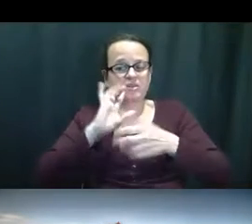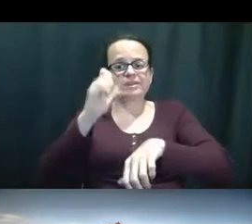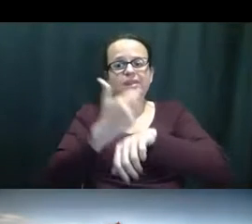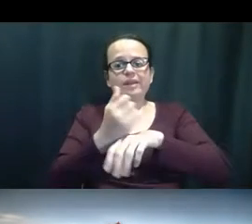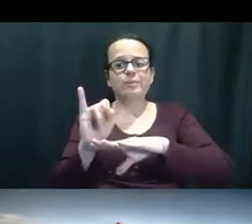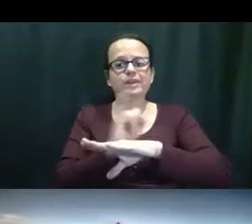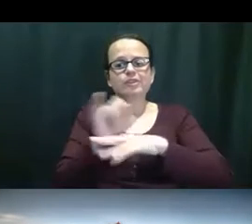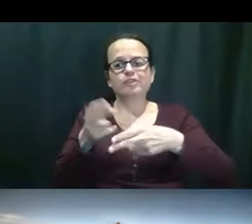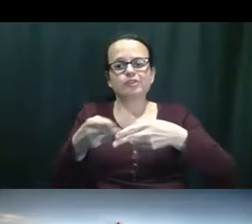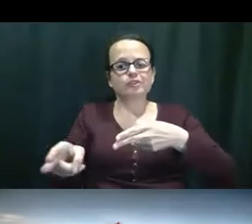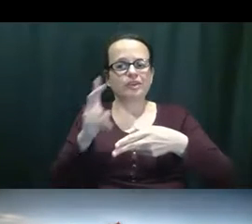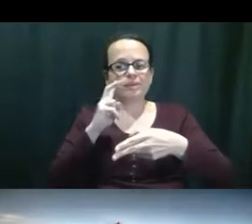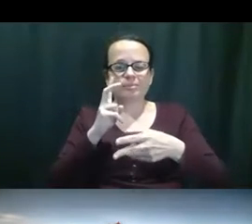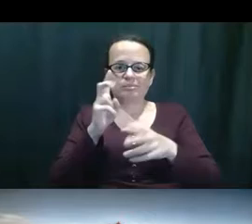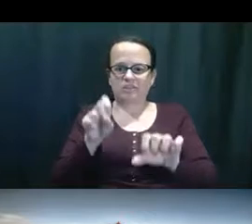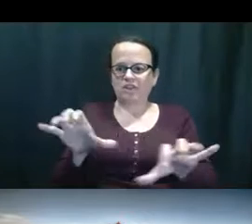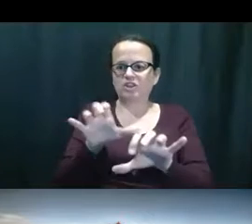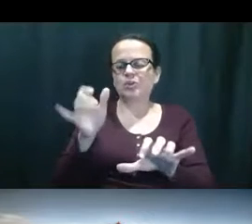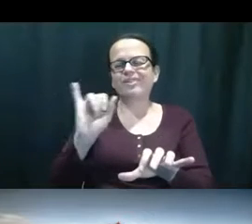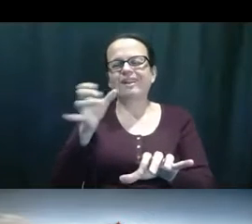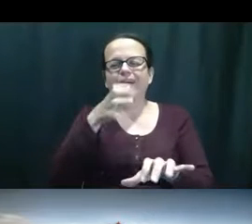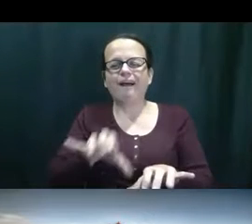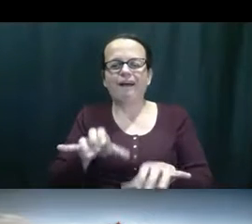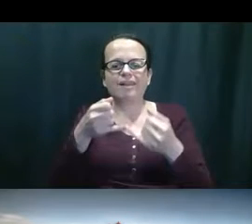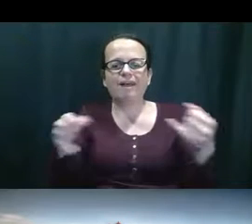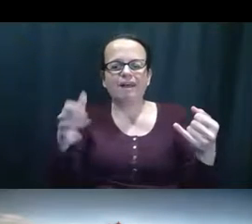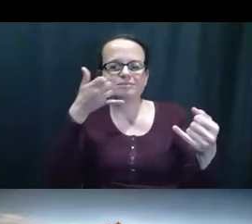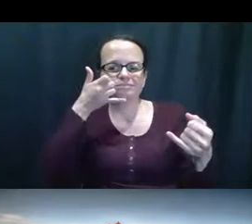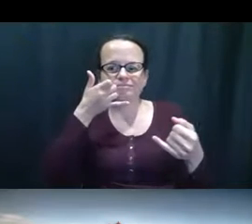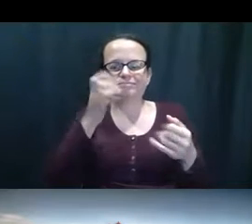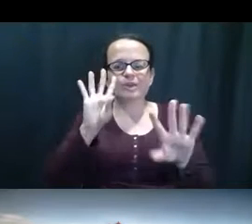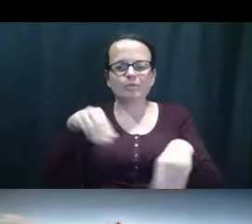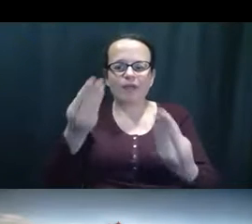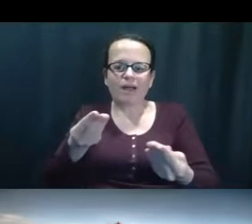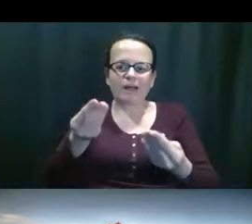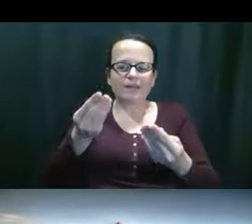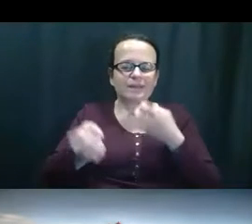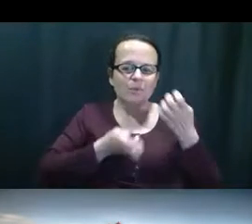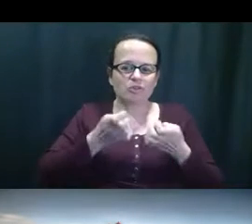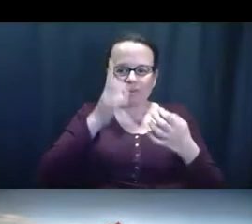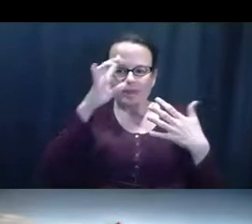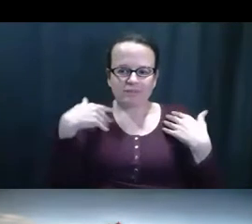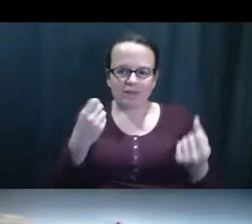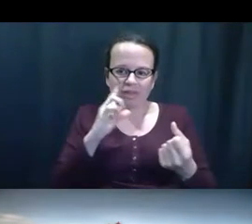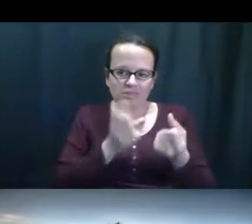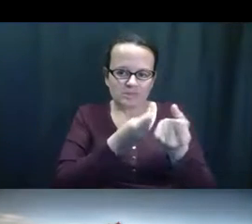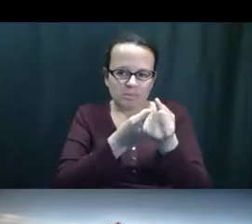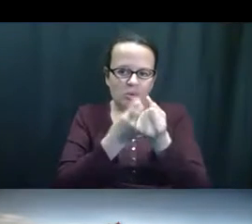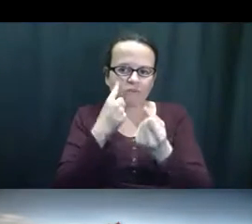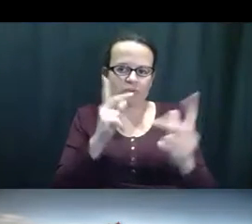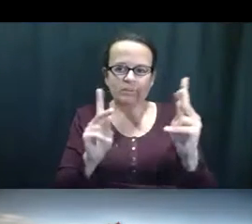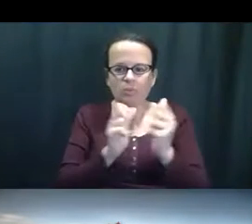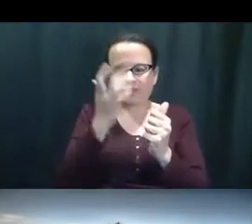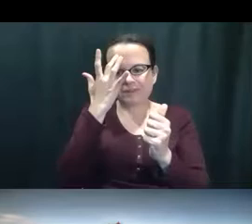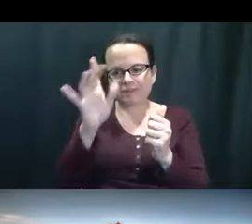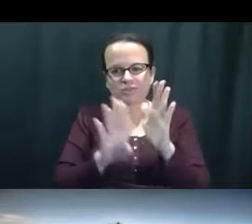Estamos formidos un entrenado donde podemos hacer un un un un número telefónicos a